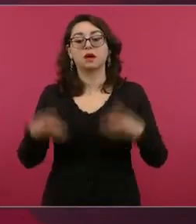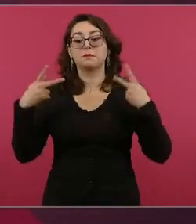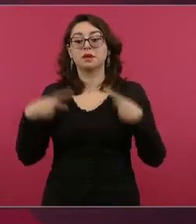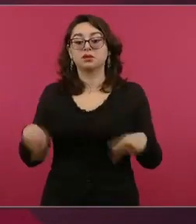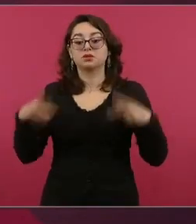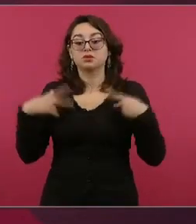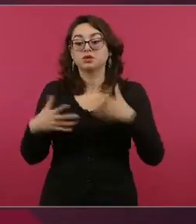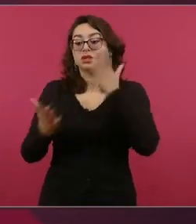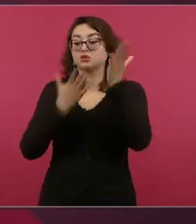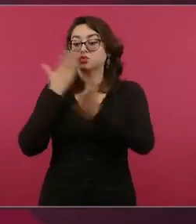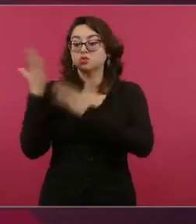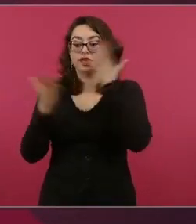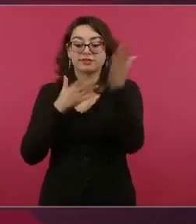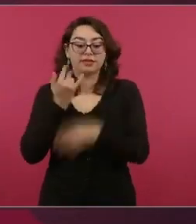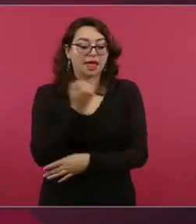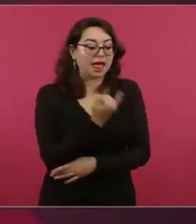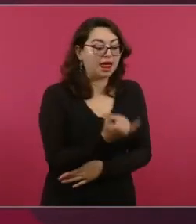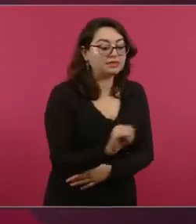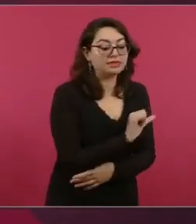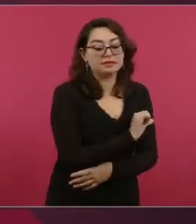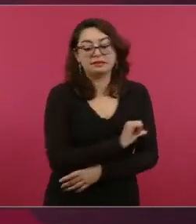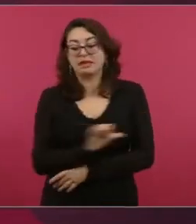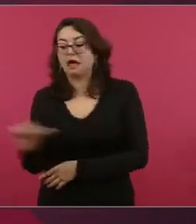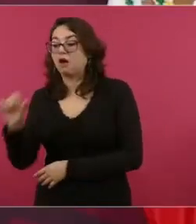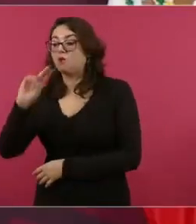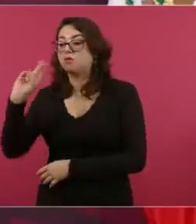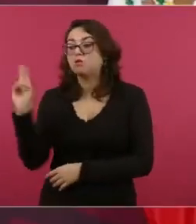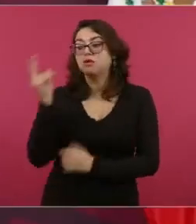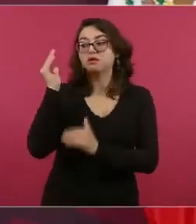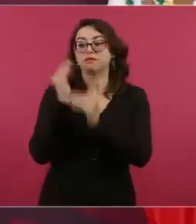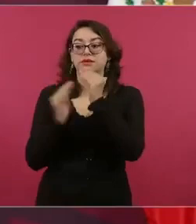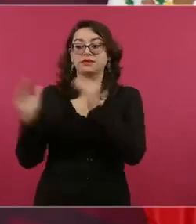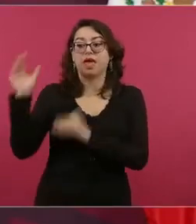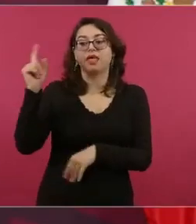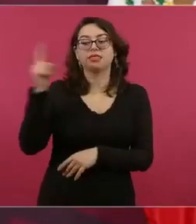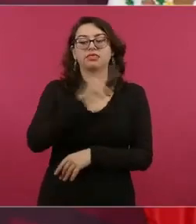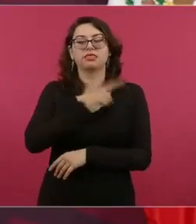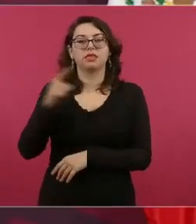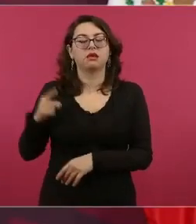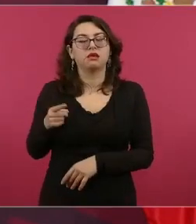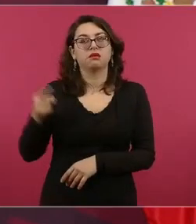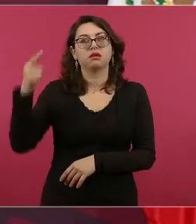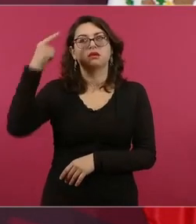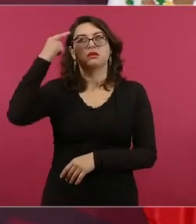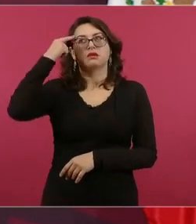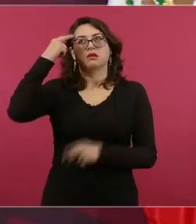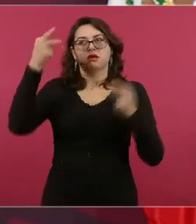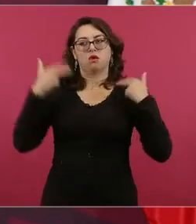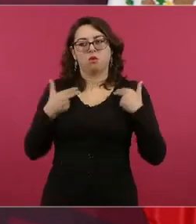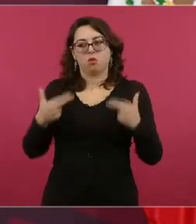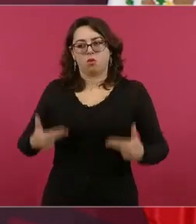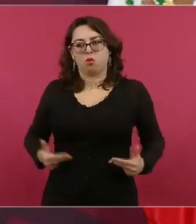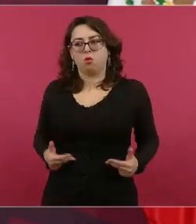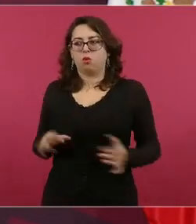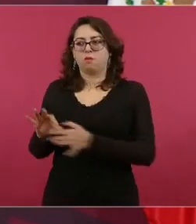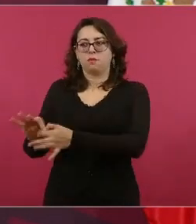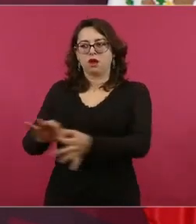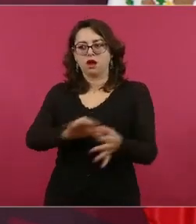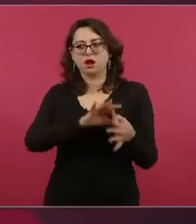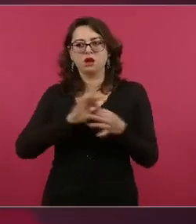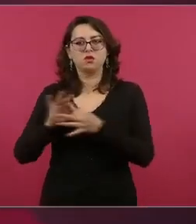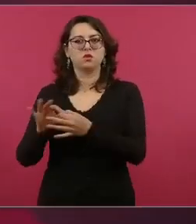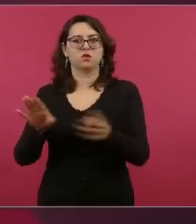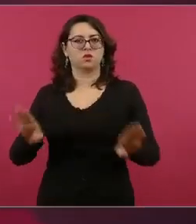humanística y de honestidad.